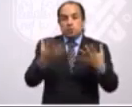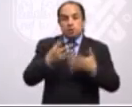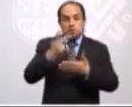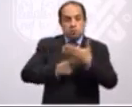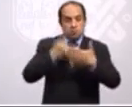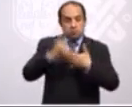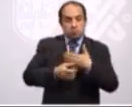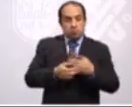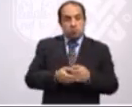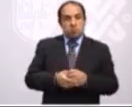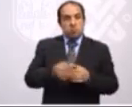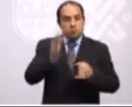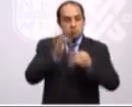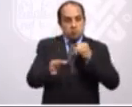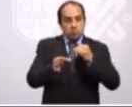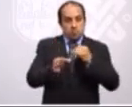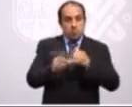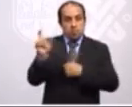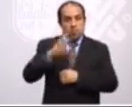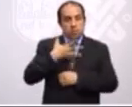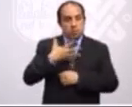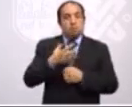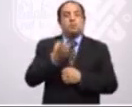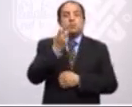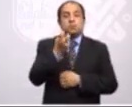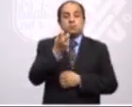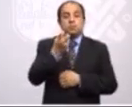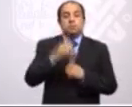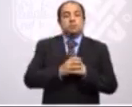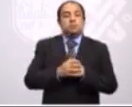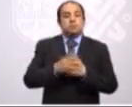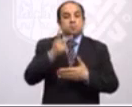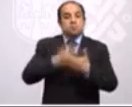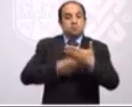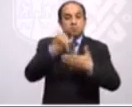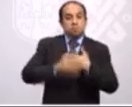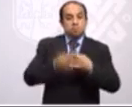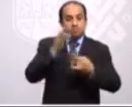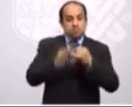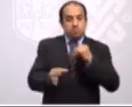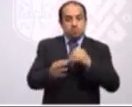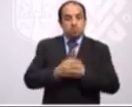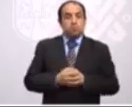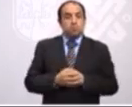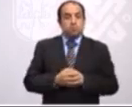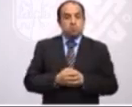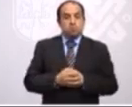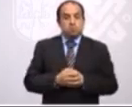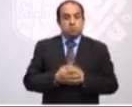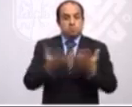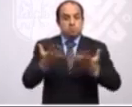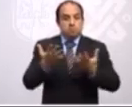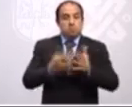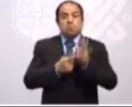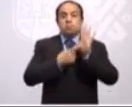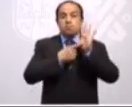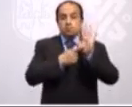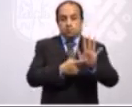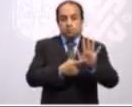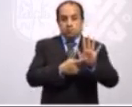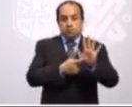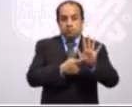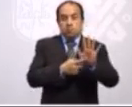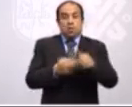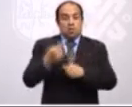y una vez con este proyecto definitivo, se hará una presentación y una